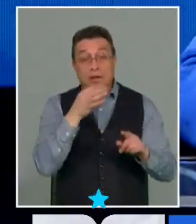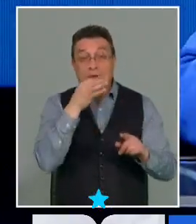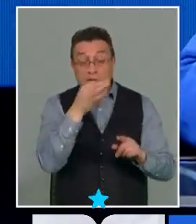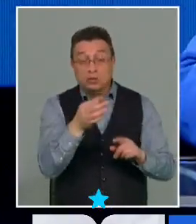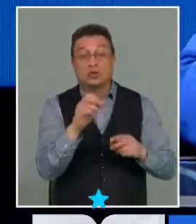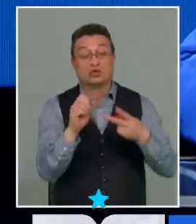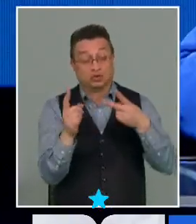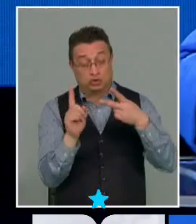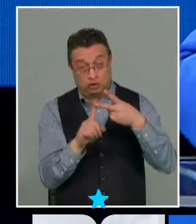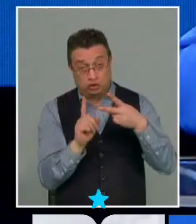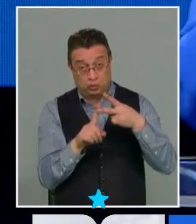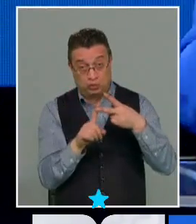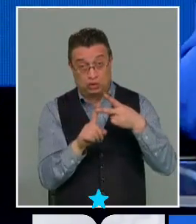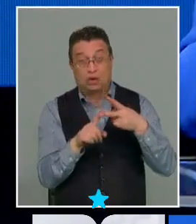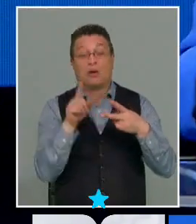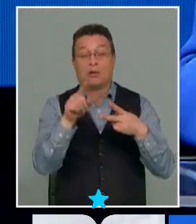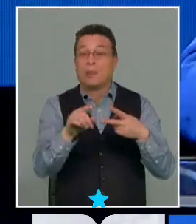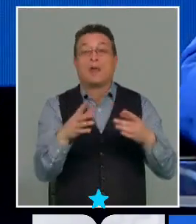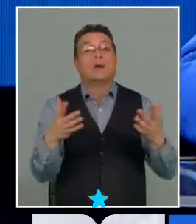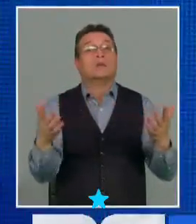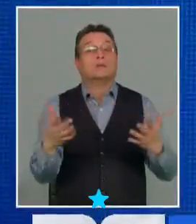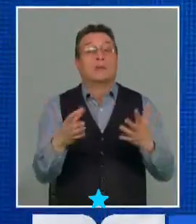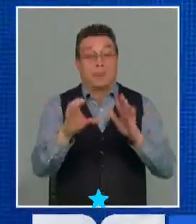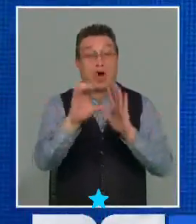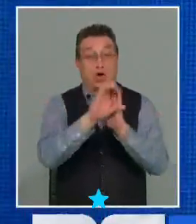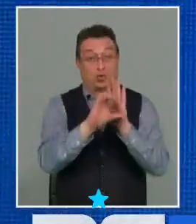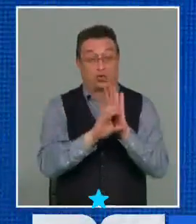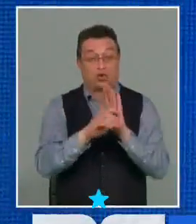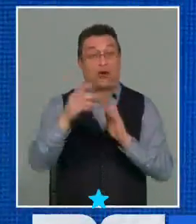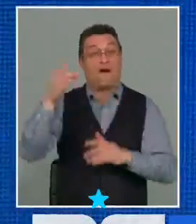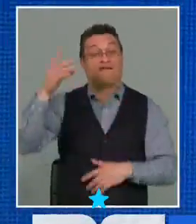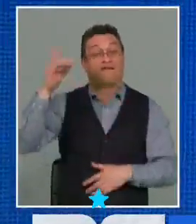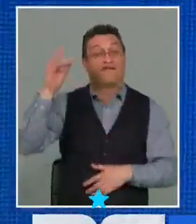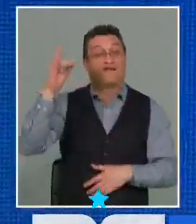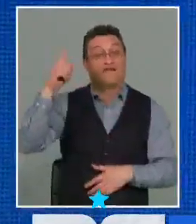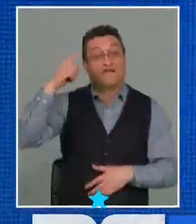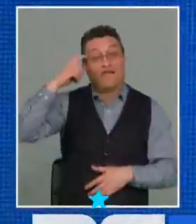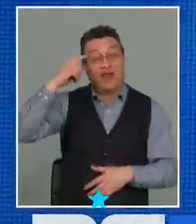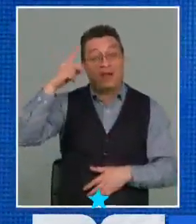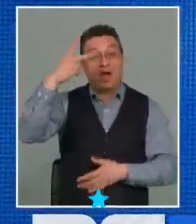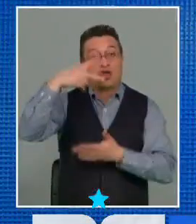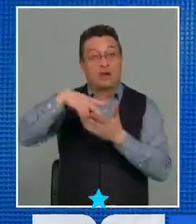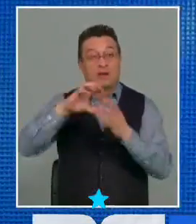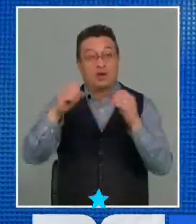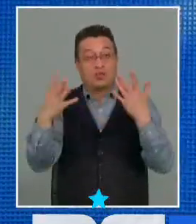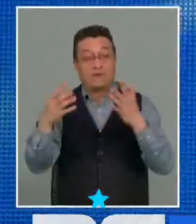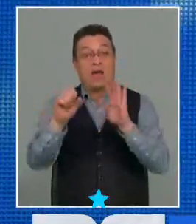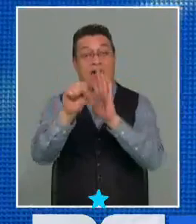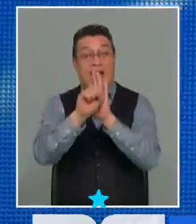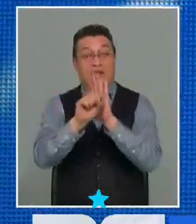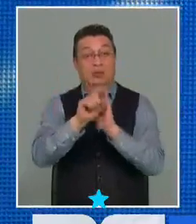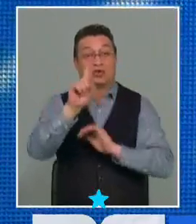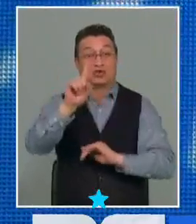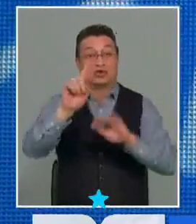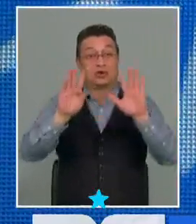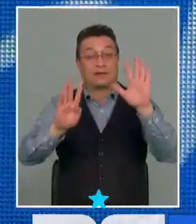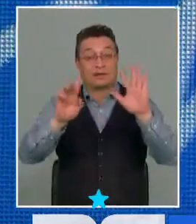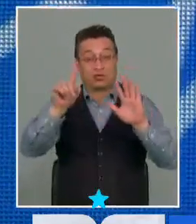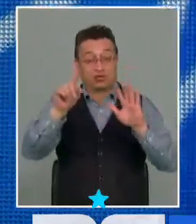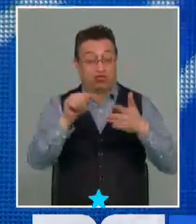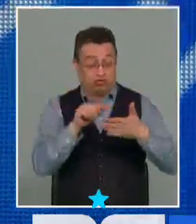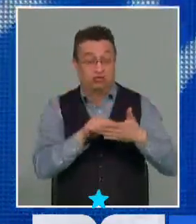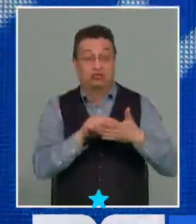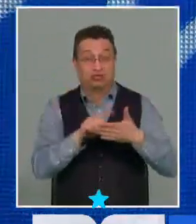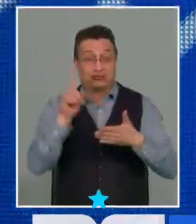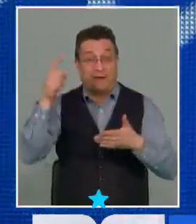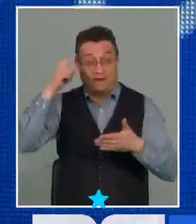es el segundo punto que por algo la constitución boliviana del año 2009 cuyo artículo 191 tengo aquí a la vista